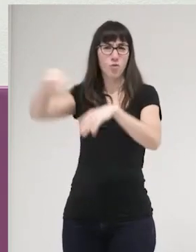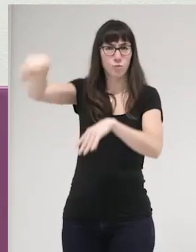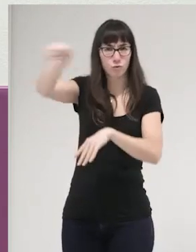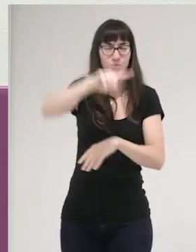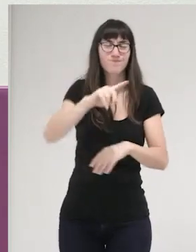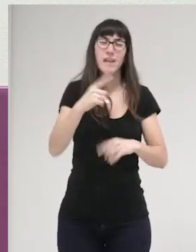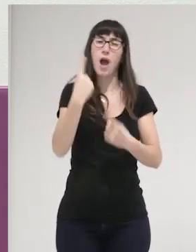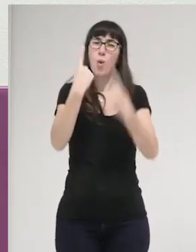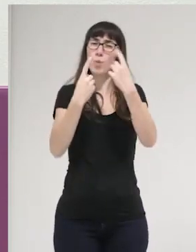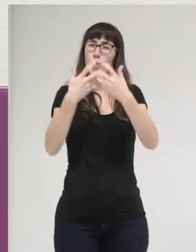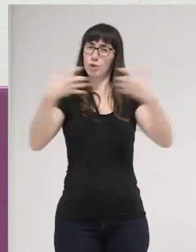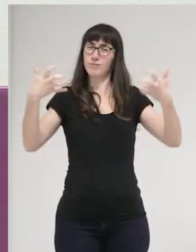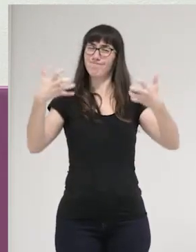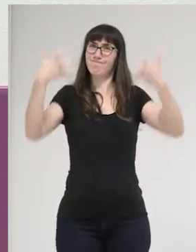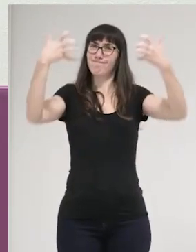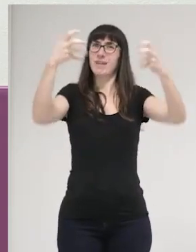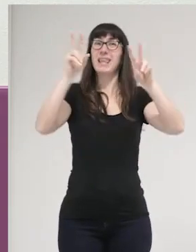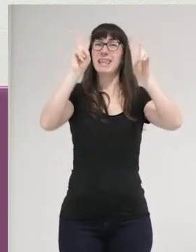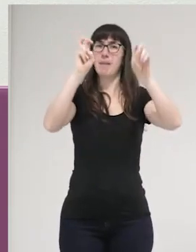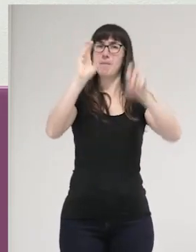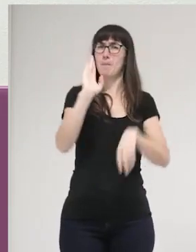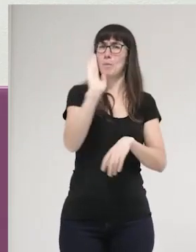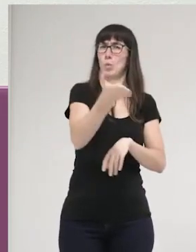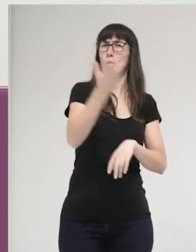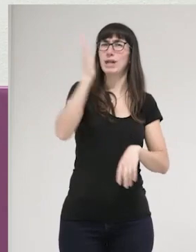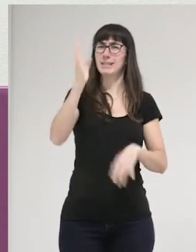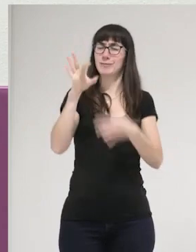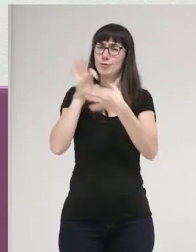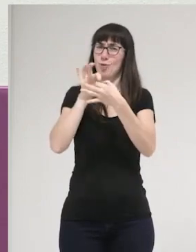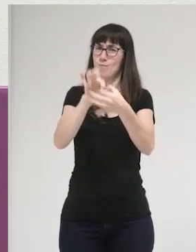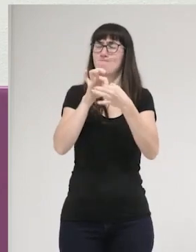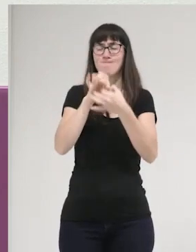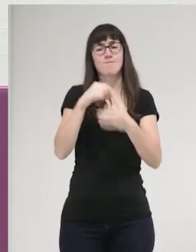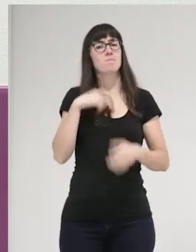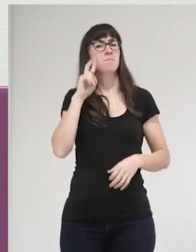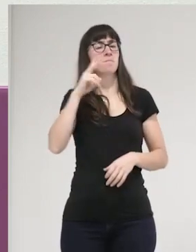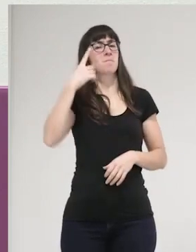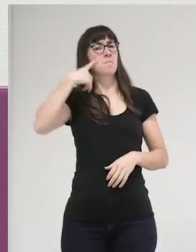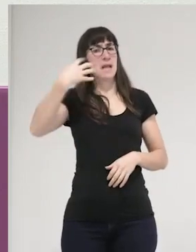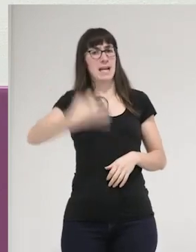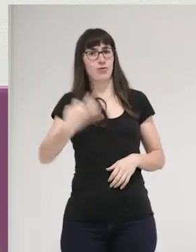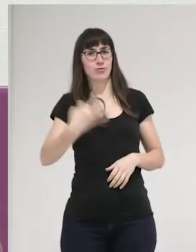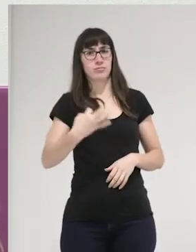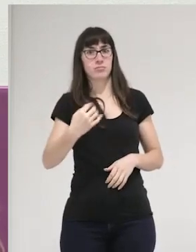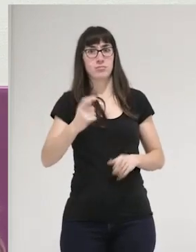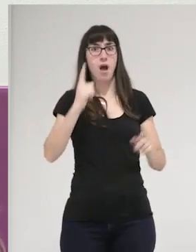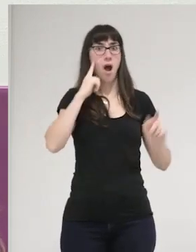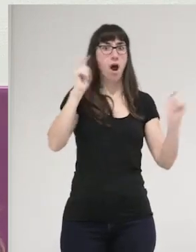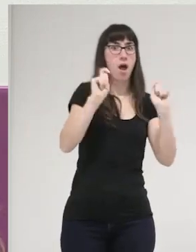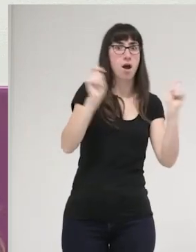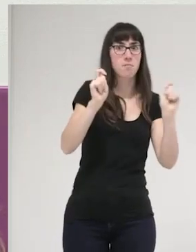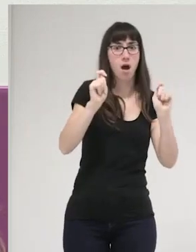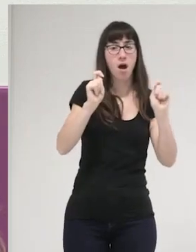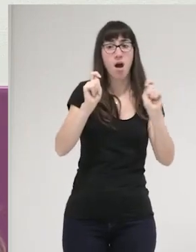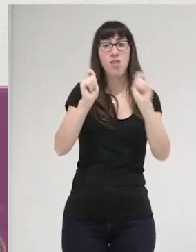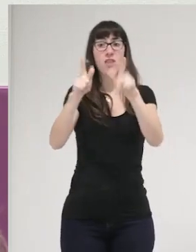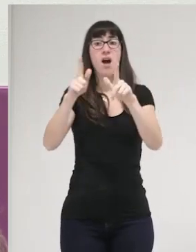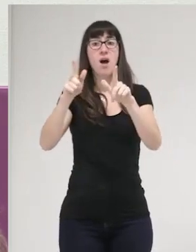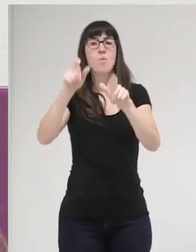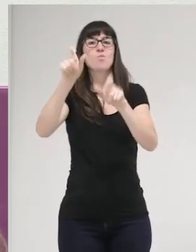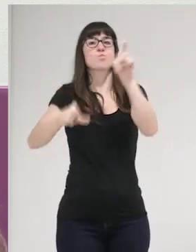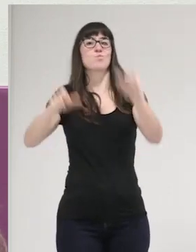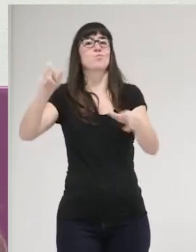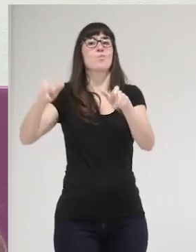parecen peligrosos respecto al punitivismo, ¿no? O sea, cómo la alarma y el populismo... La alarma genera populismo, el